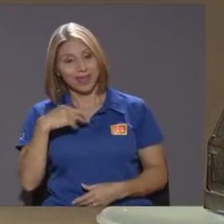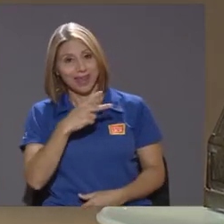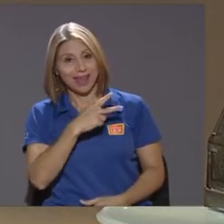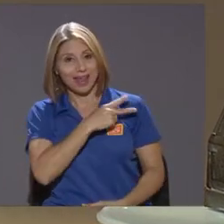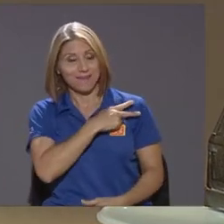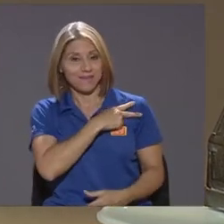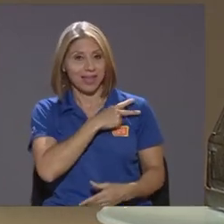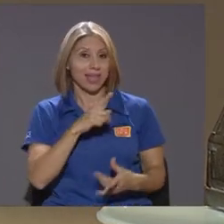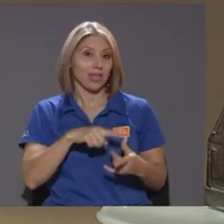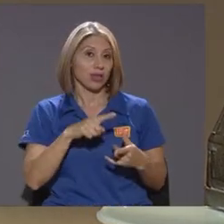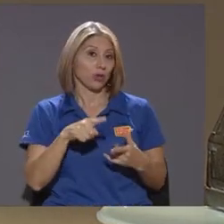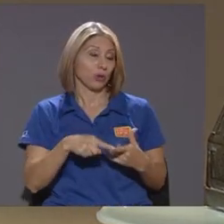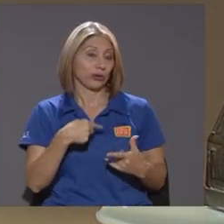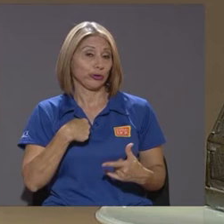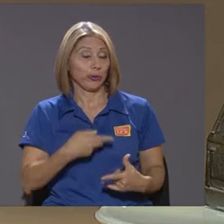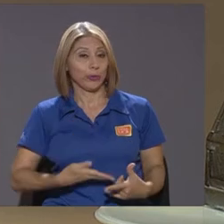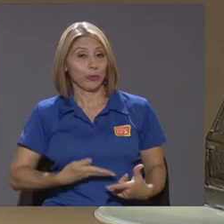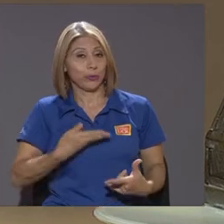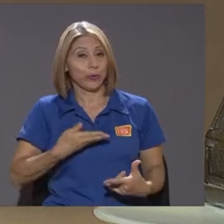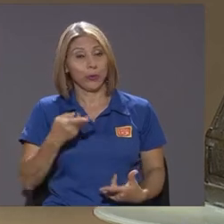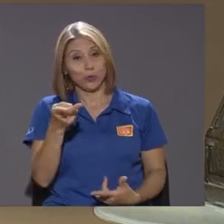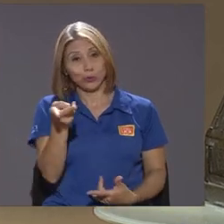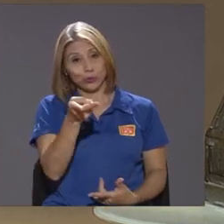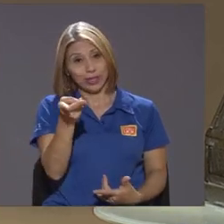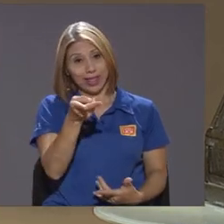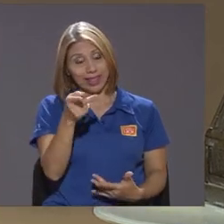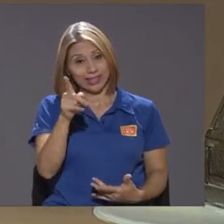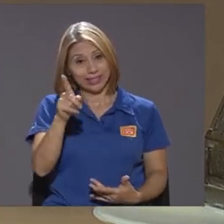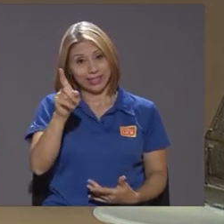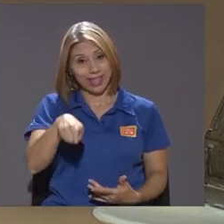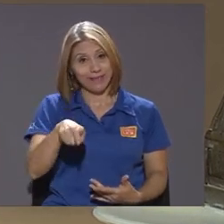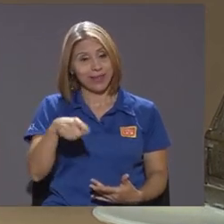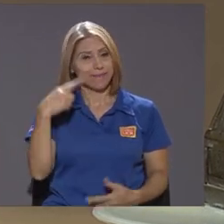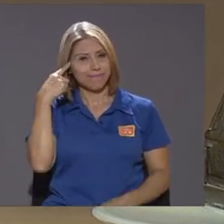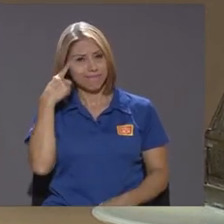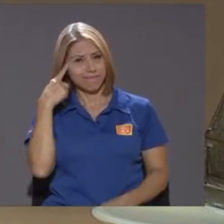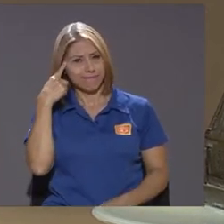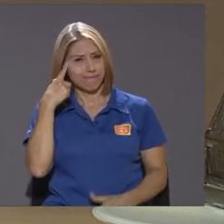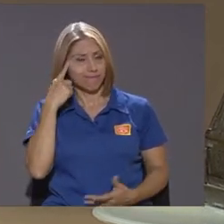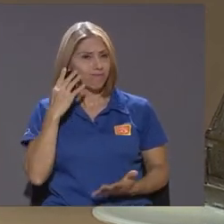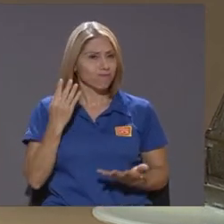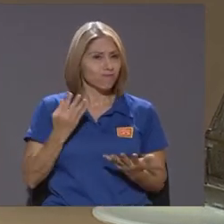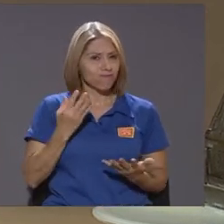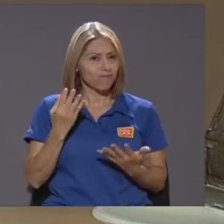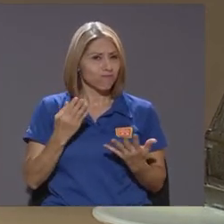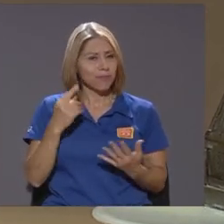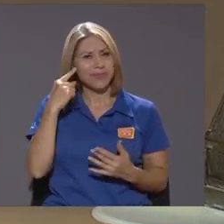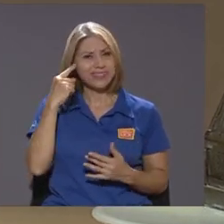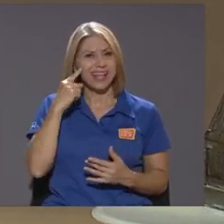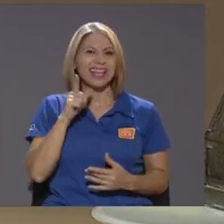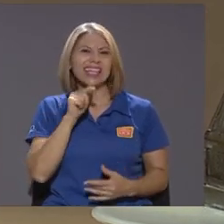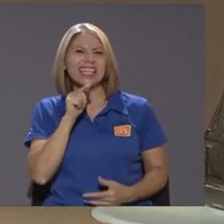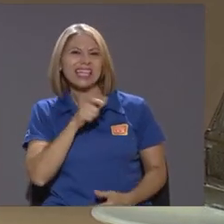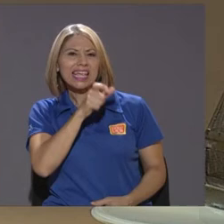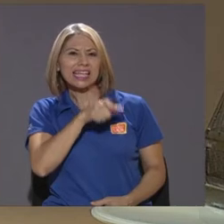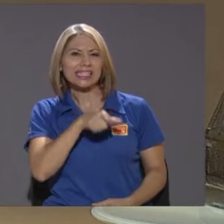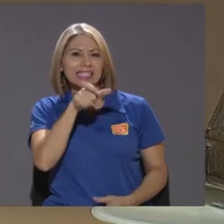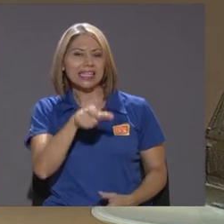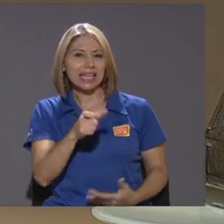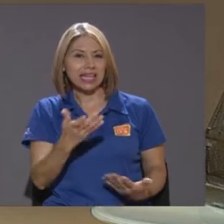ustedes les toca en el acertijo concluir quién es quién